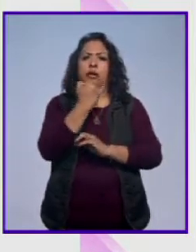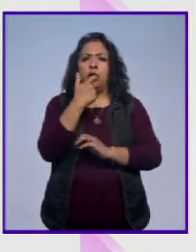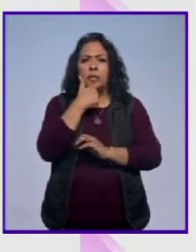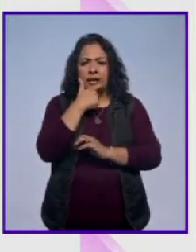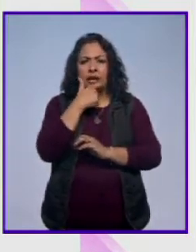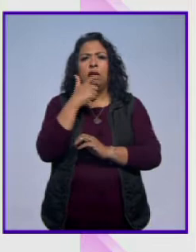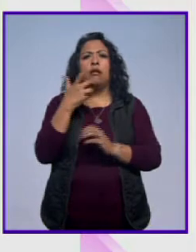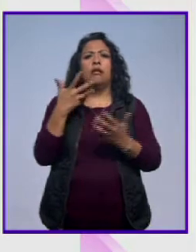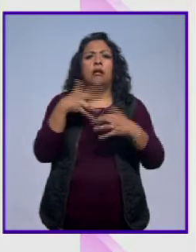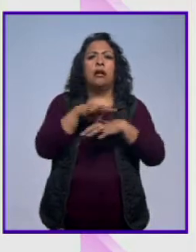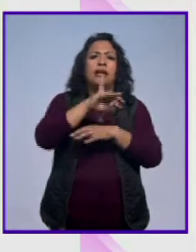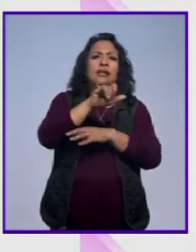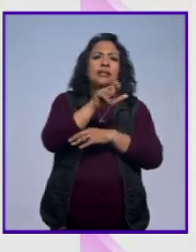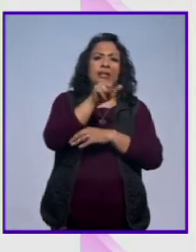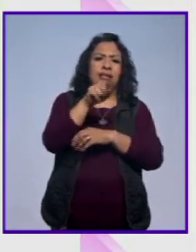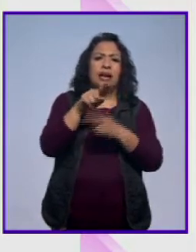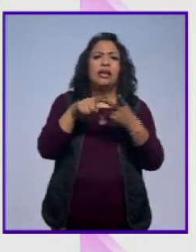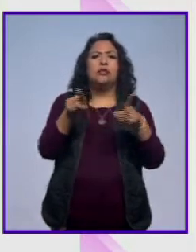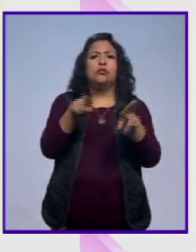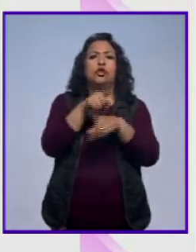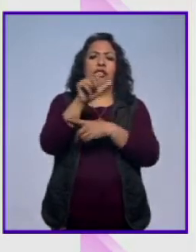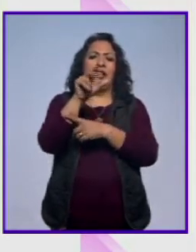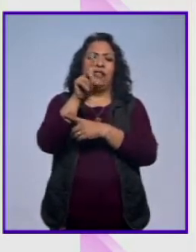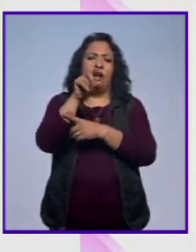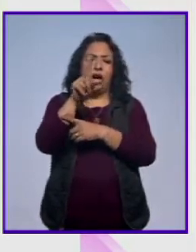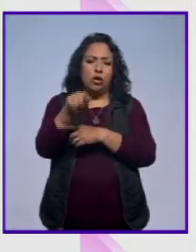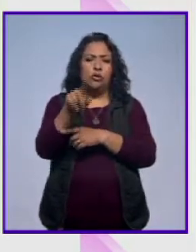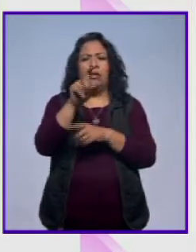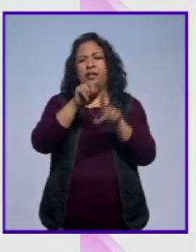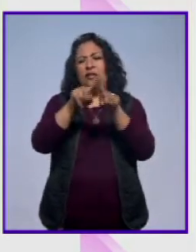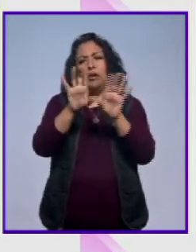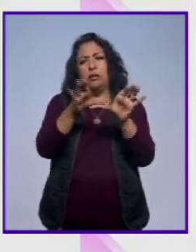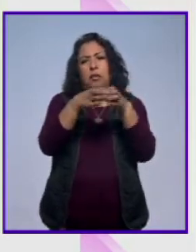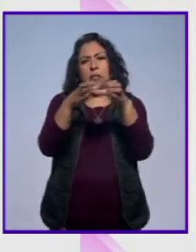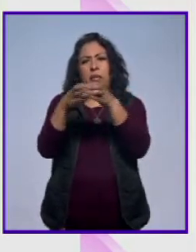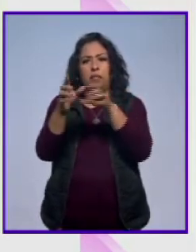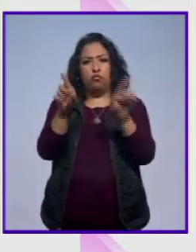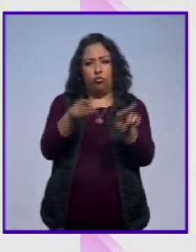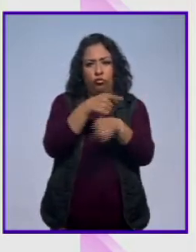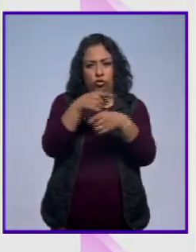fusionándola con jazz, música andalusí y muchos otros géneros del mundo.